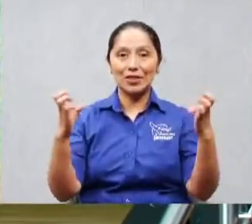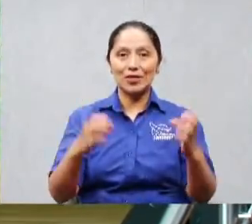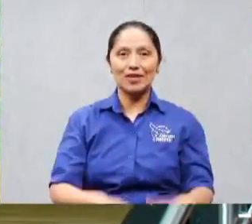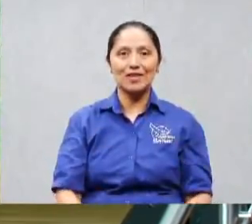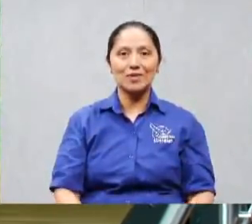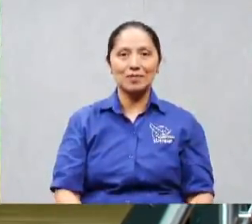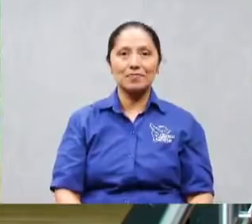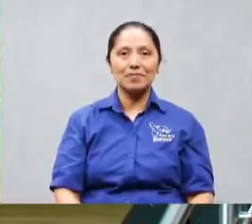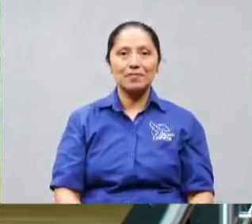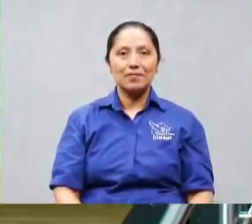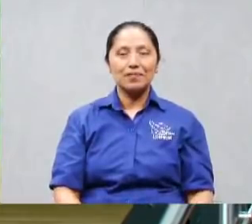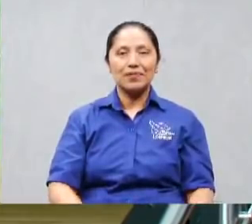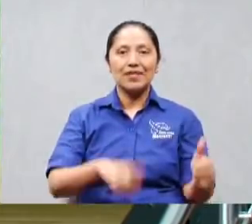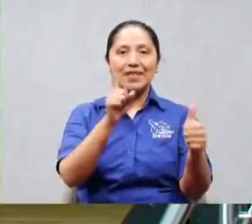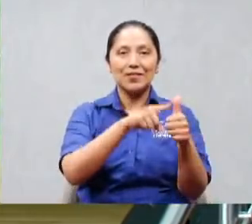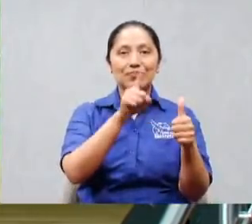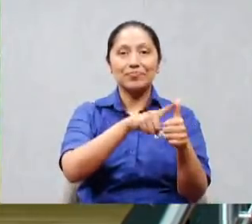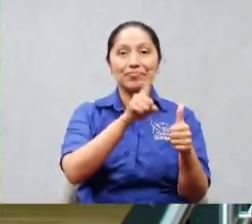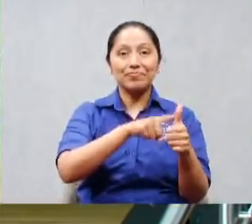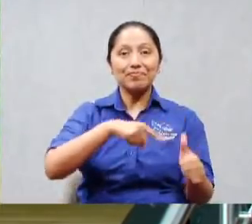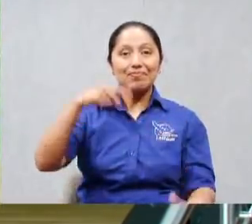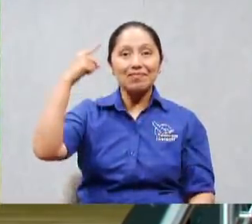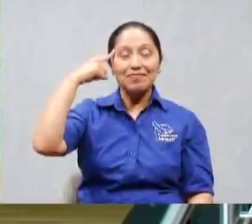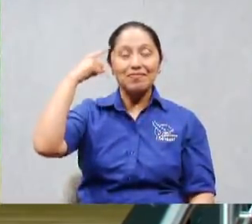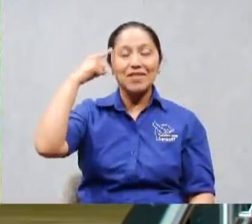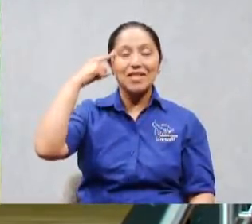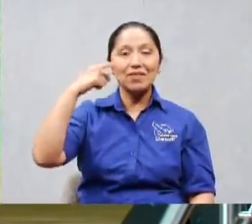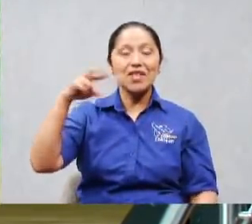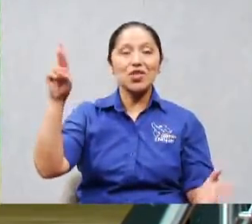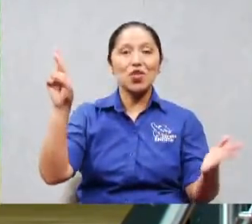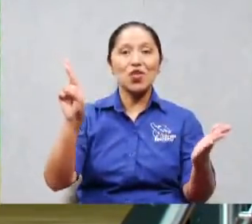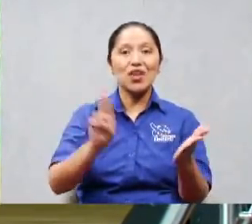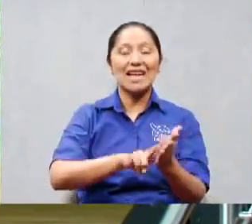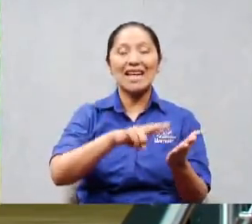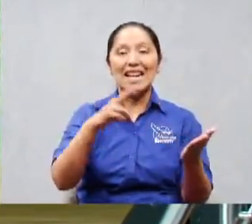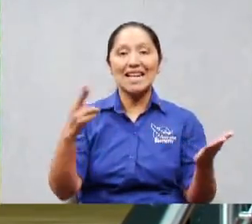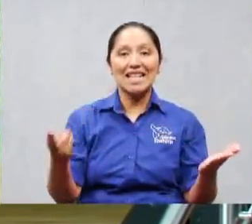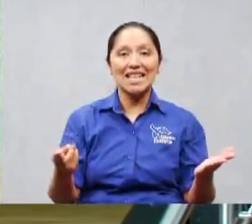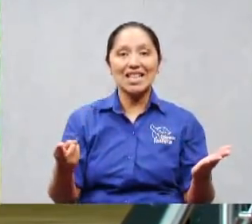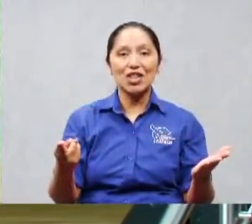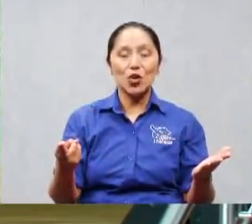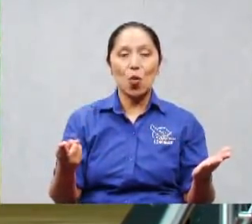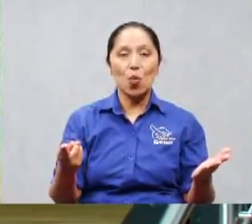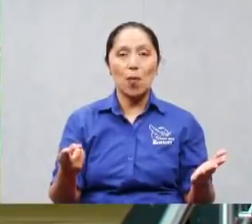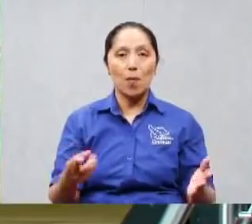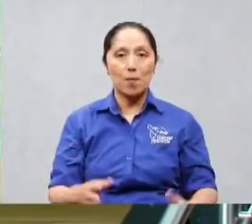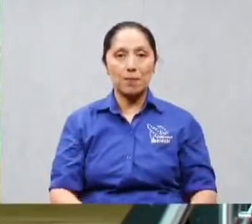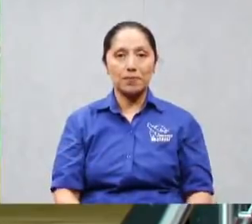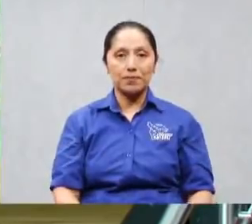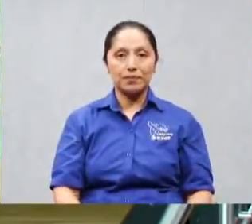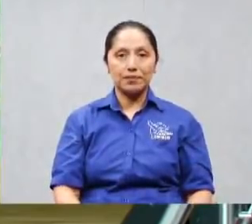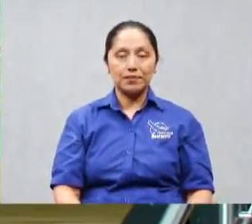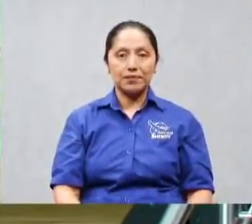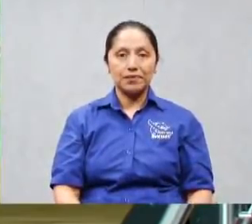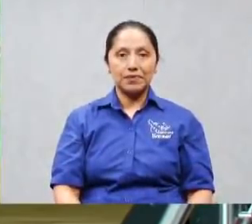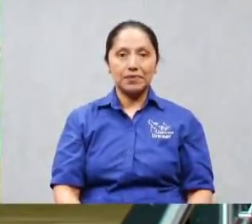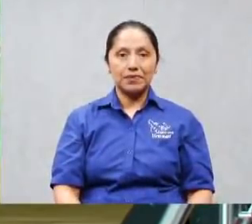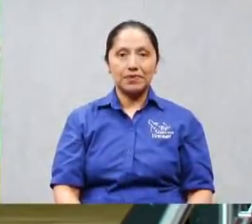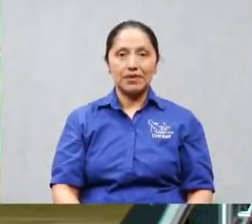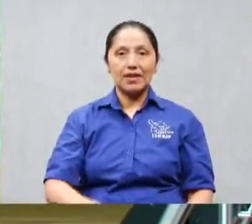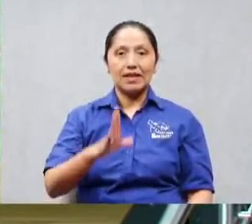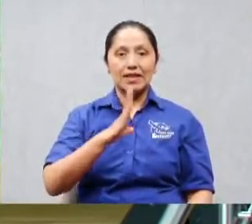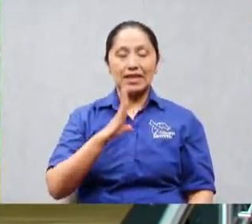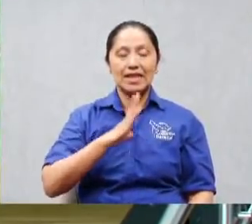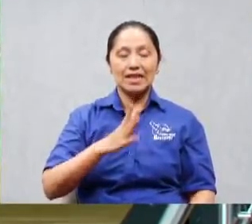primero este es un pensamiento de religiosidad comprometido eclesiásticamente tenía muchos nexos